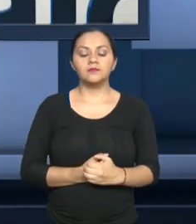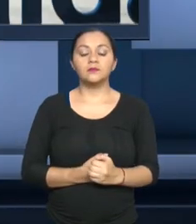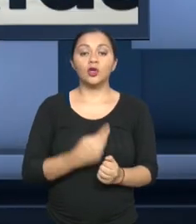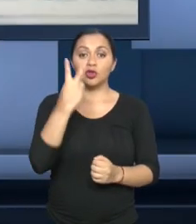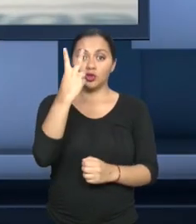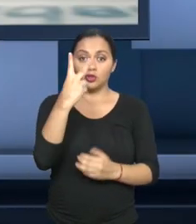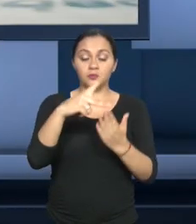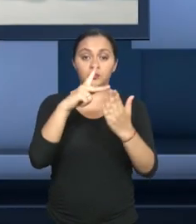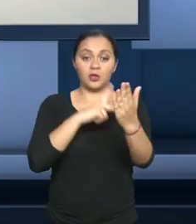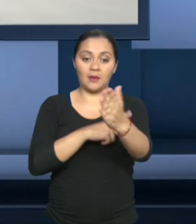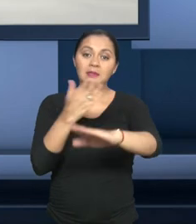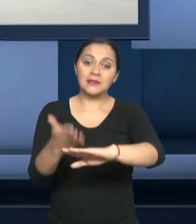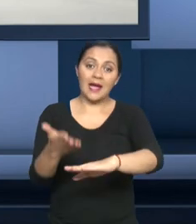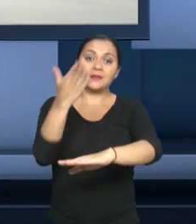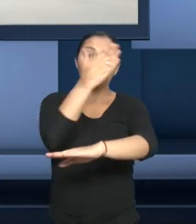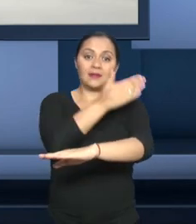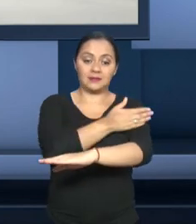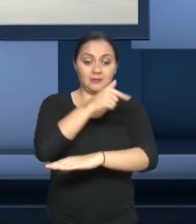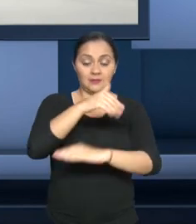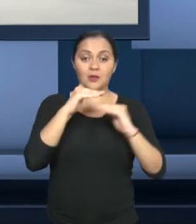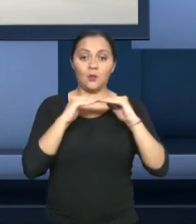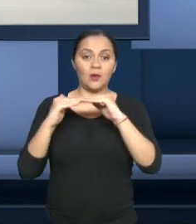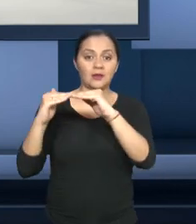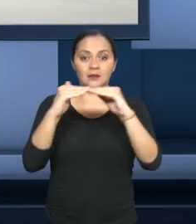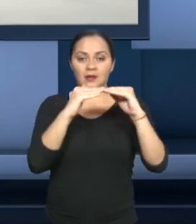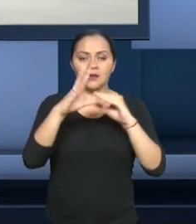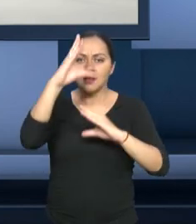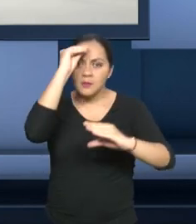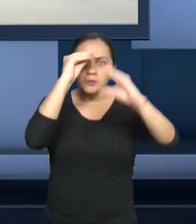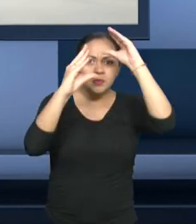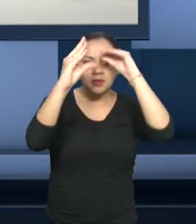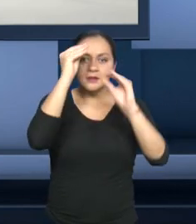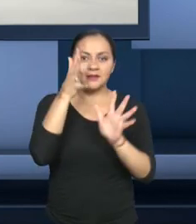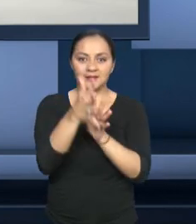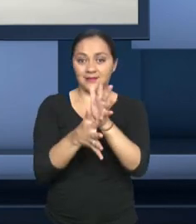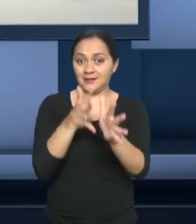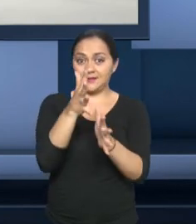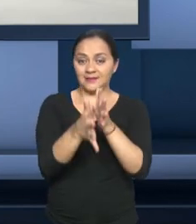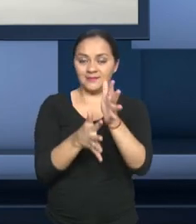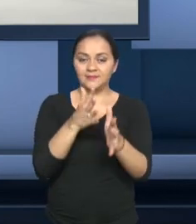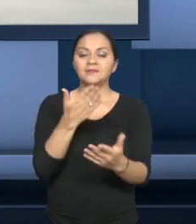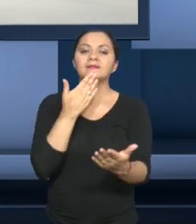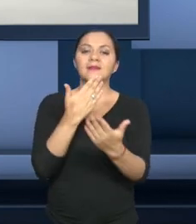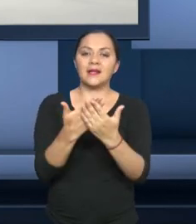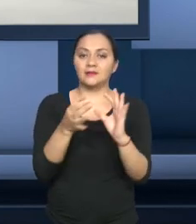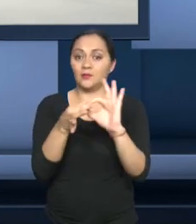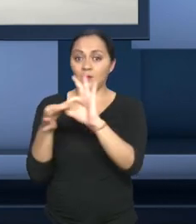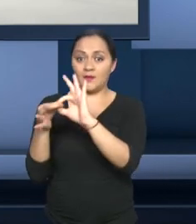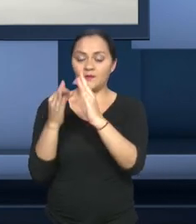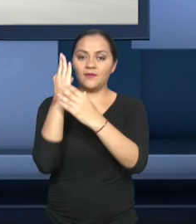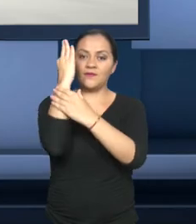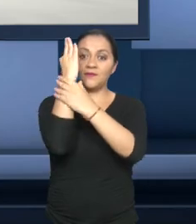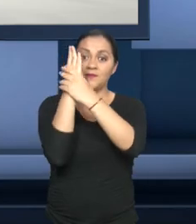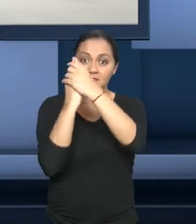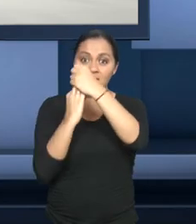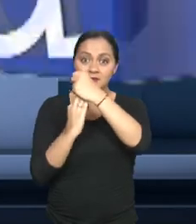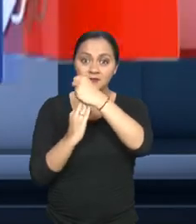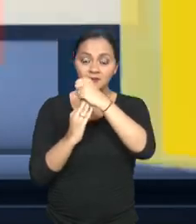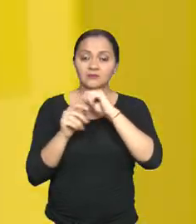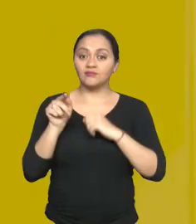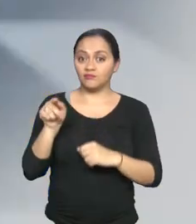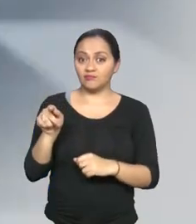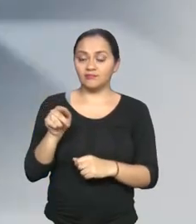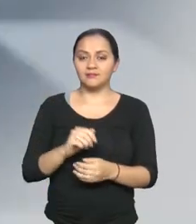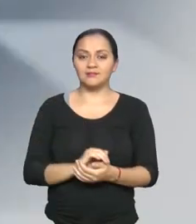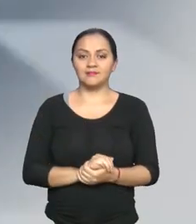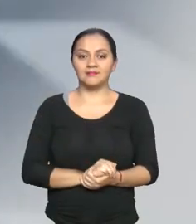programas de Construyendo Igualdad hemos ido aprendiendo expresiones básicas de lengua de señas gracias a la colaboración de la Federación Nacional de Sordos del Ecuador